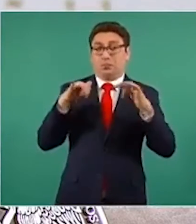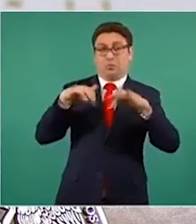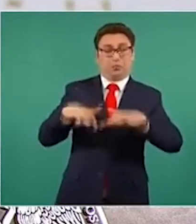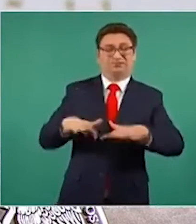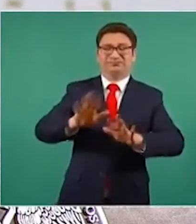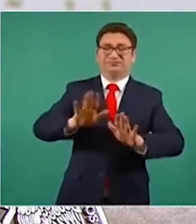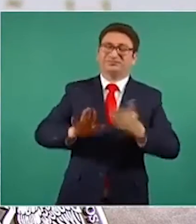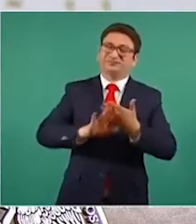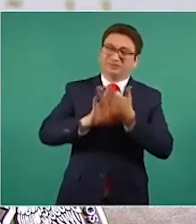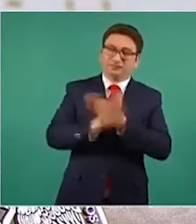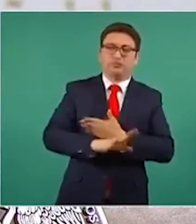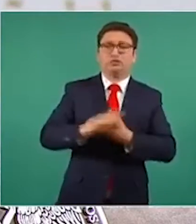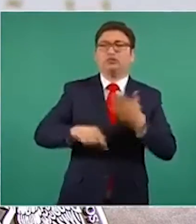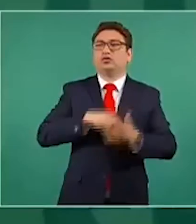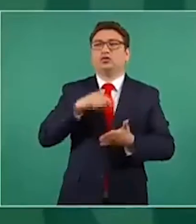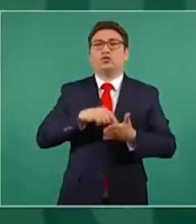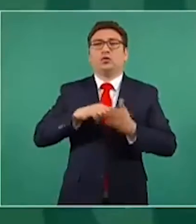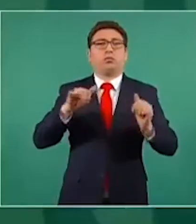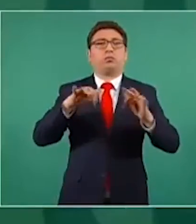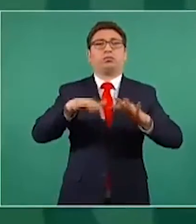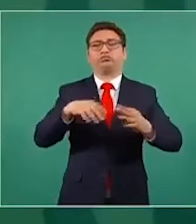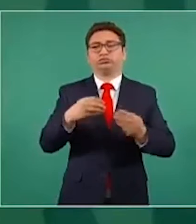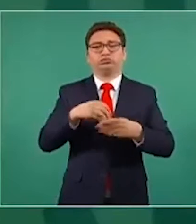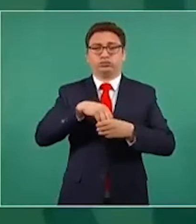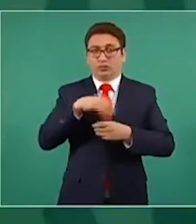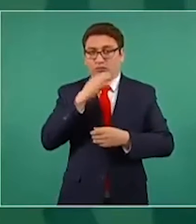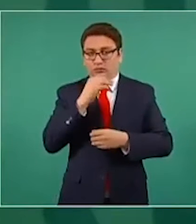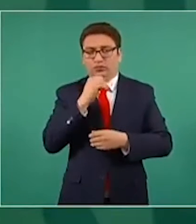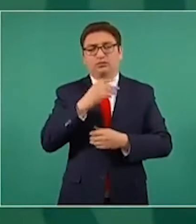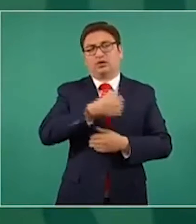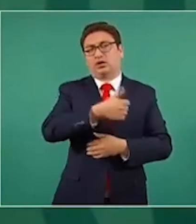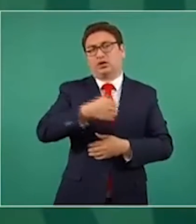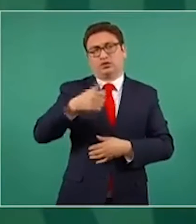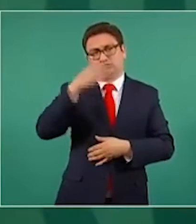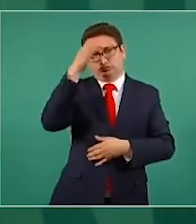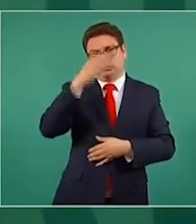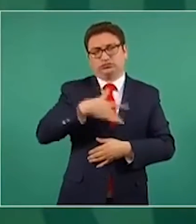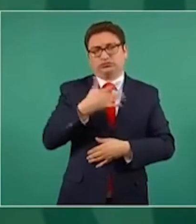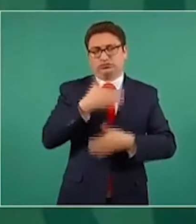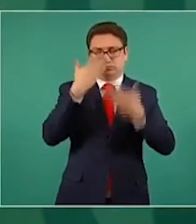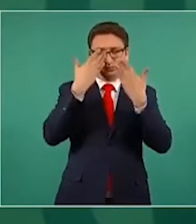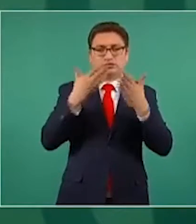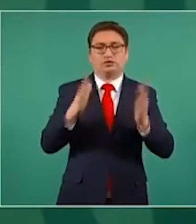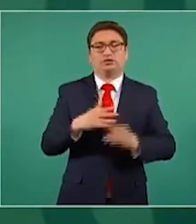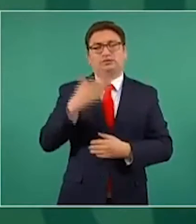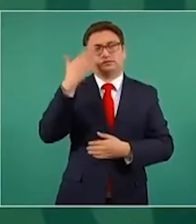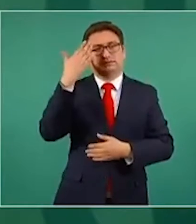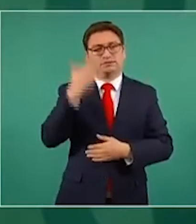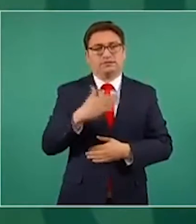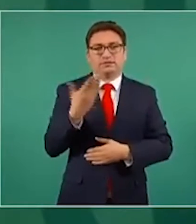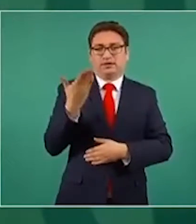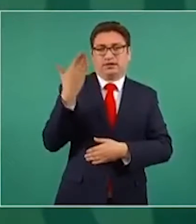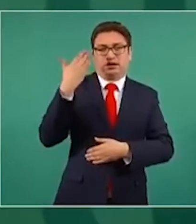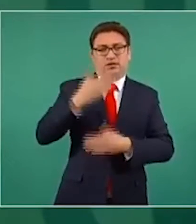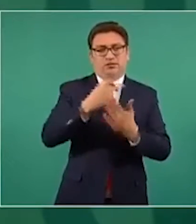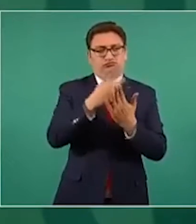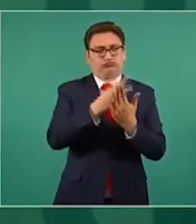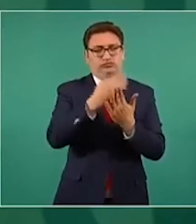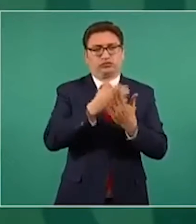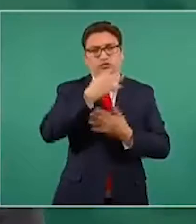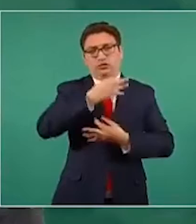públicos cuando esto sea posible. Con la conciencia, por supuesto, como lo hemos tenido desde que se definió la estrategia